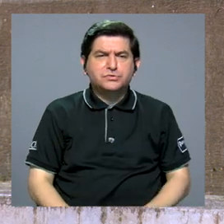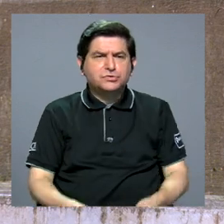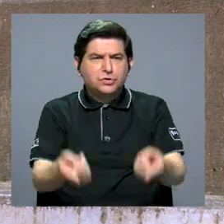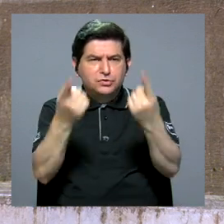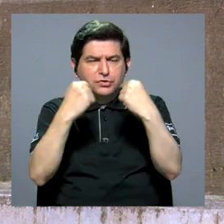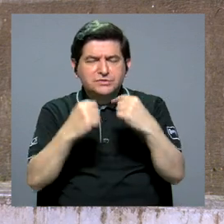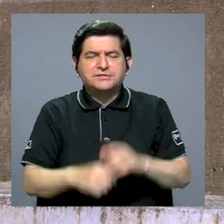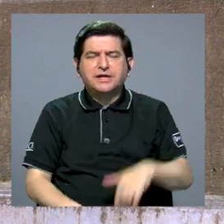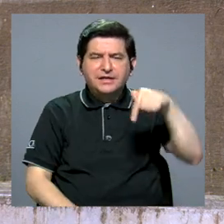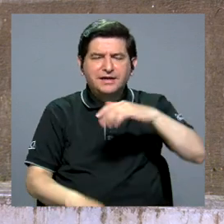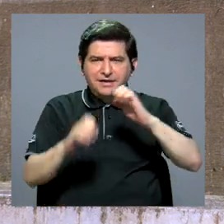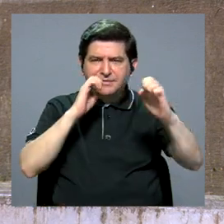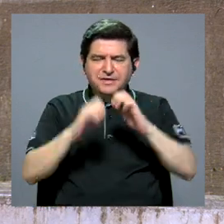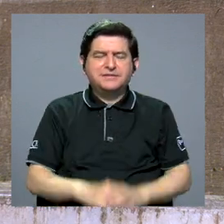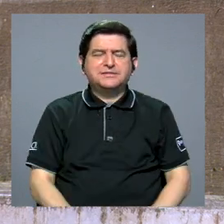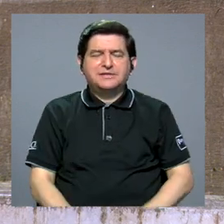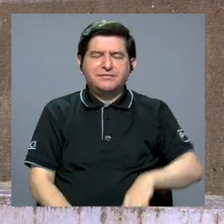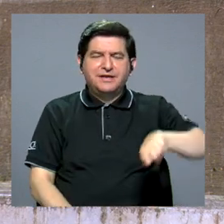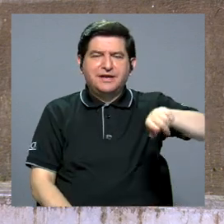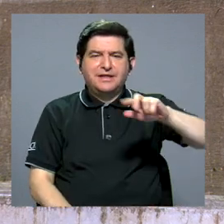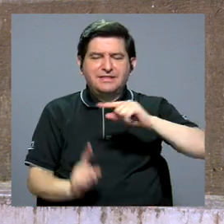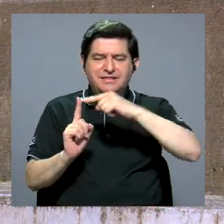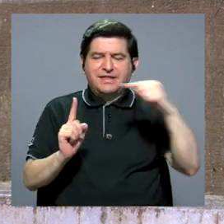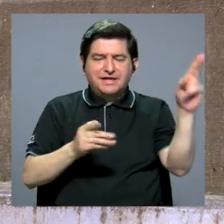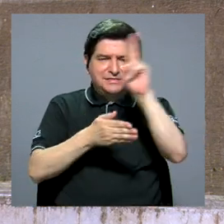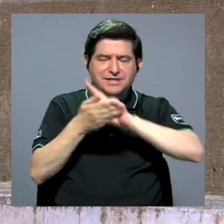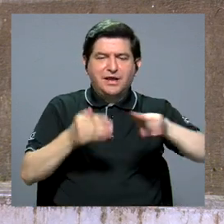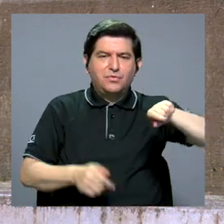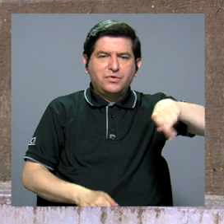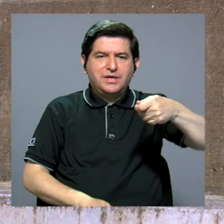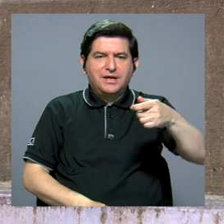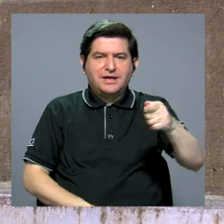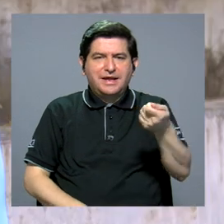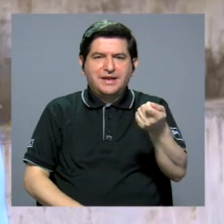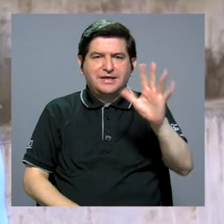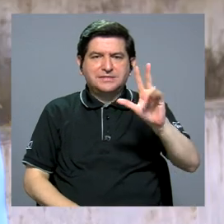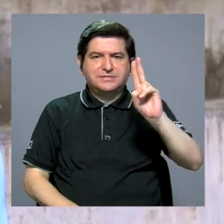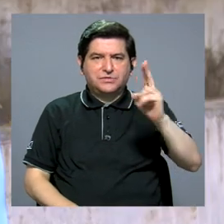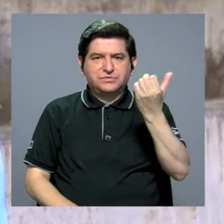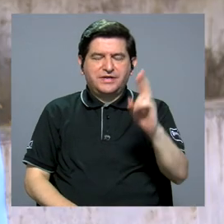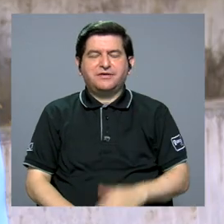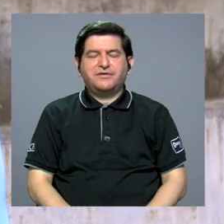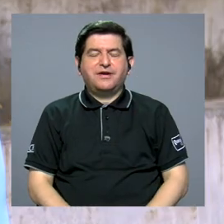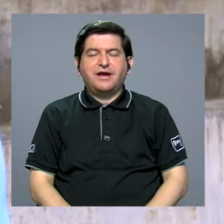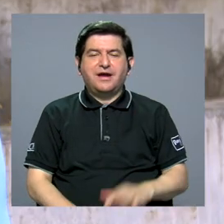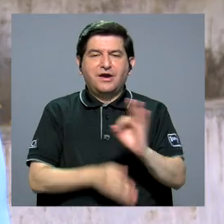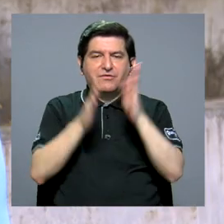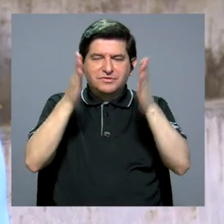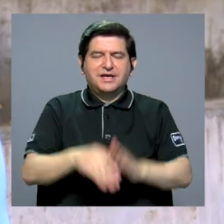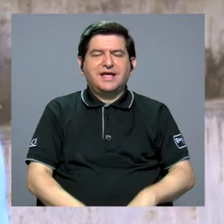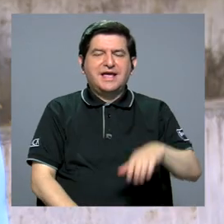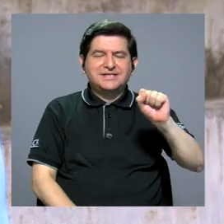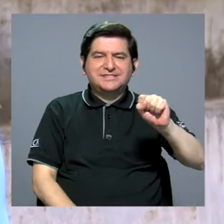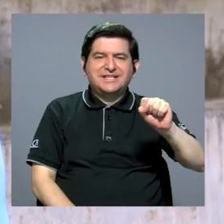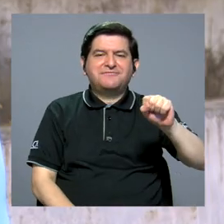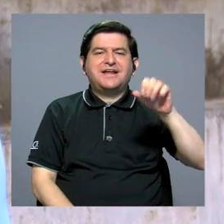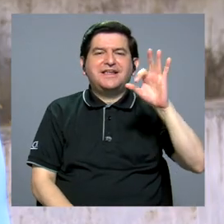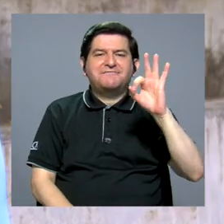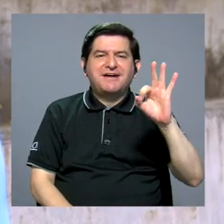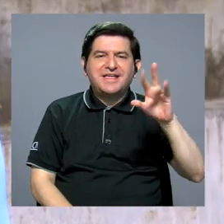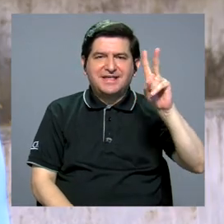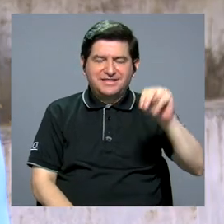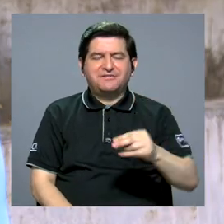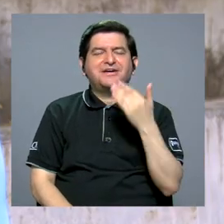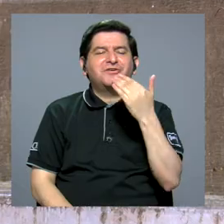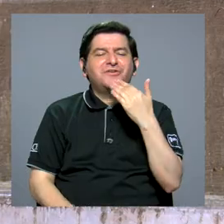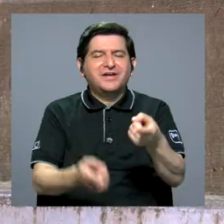las cámaras desde la U y de 15 UCR a la funcionaria universitaria Stephanie Fallas Navarro. Muchísimas gracias, Stephanie, por